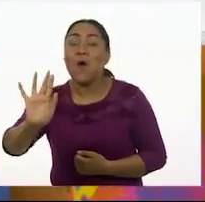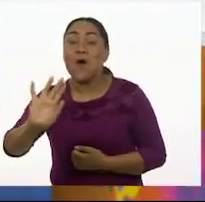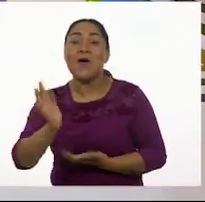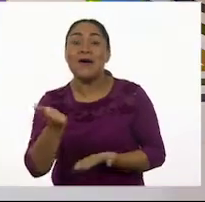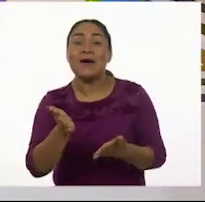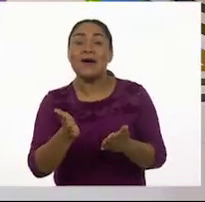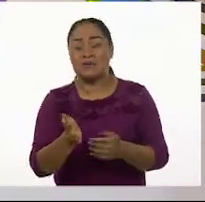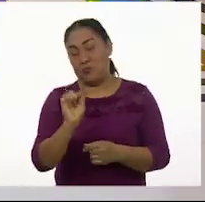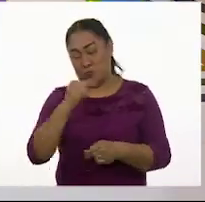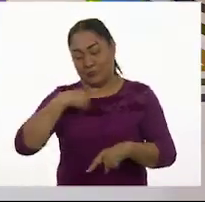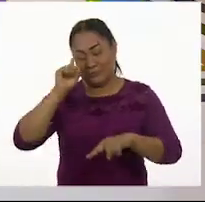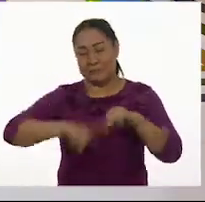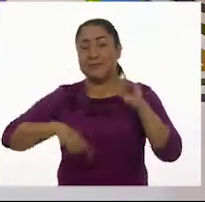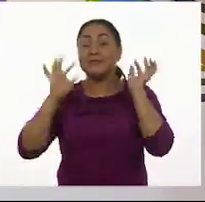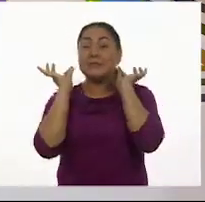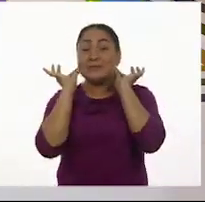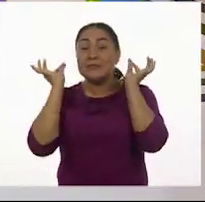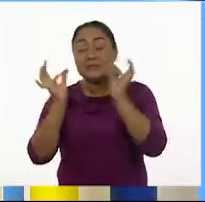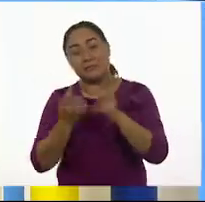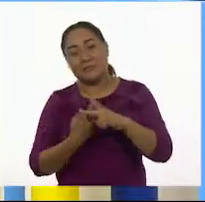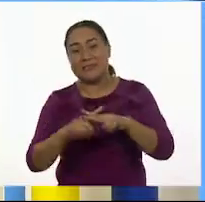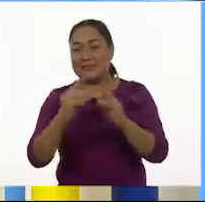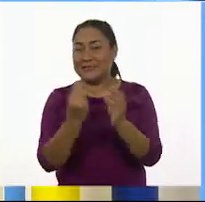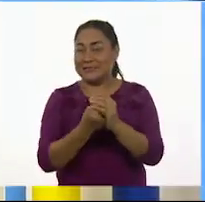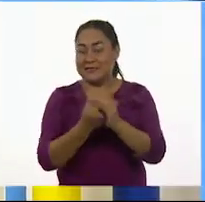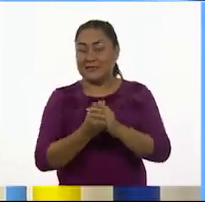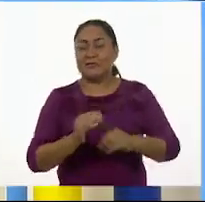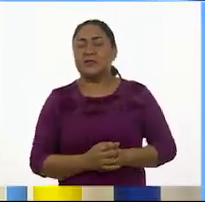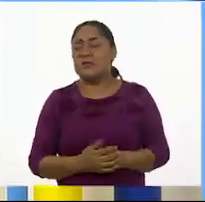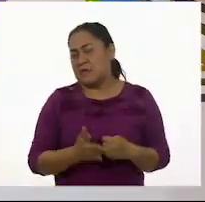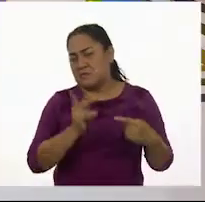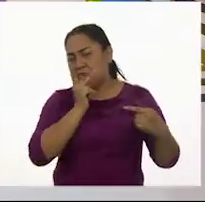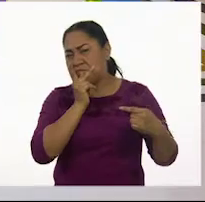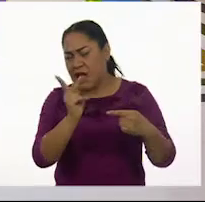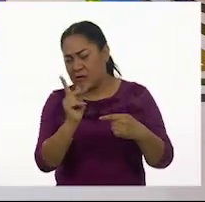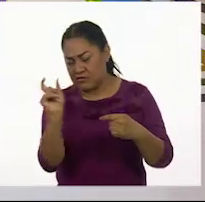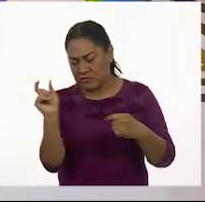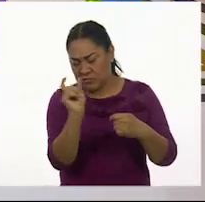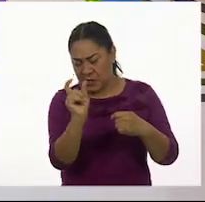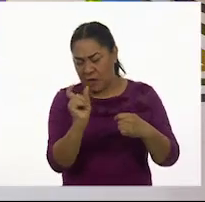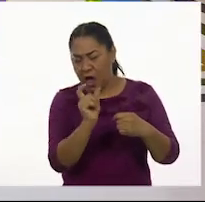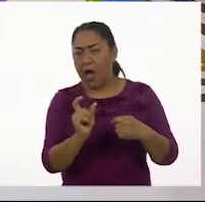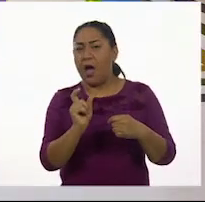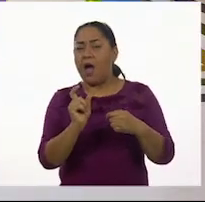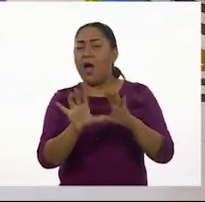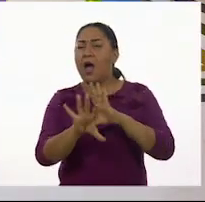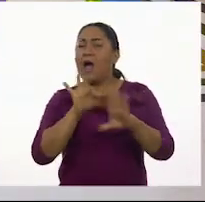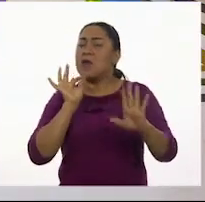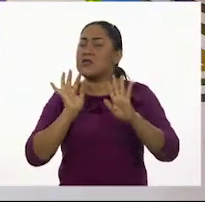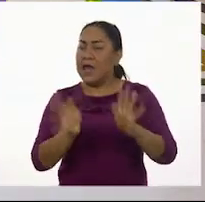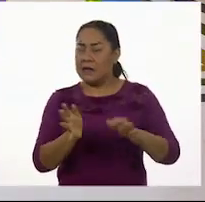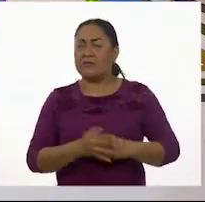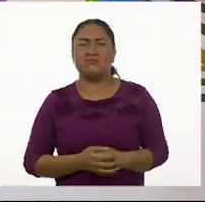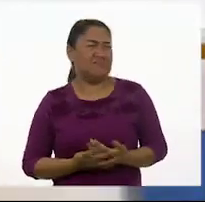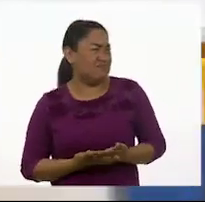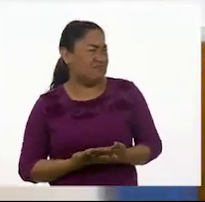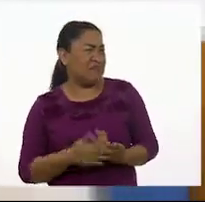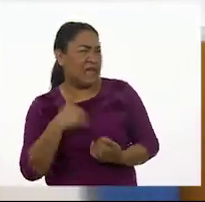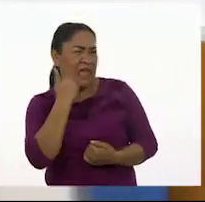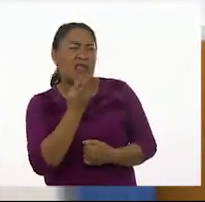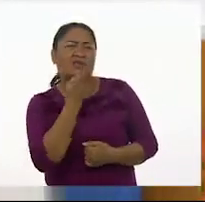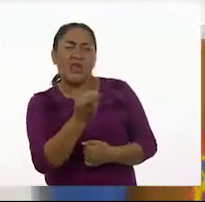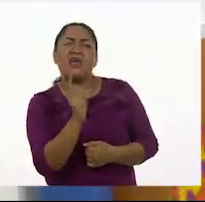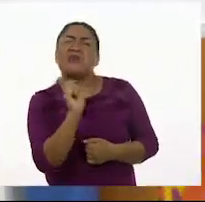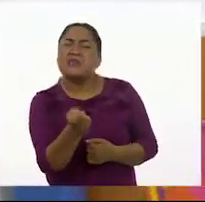el cubrebocas para poder empezar la clase. Así es. Palabras que dan sentido. ¿A qué nos referimos? No